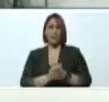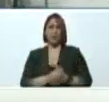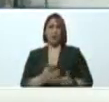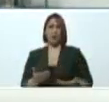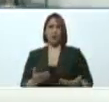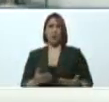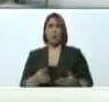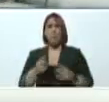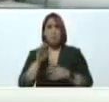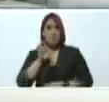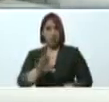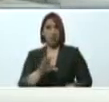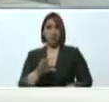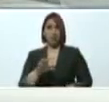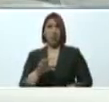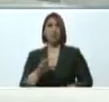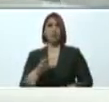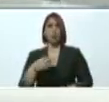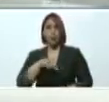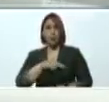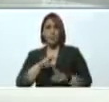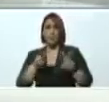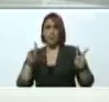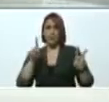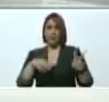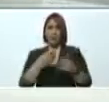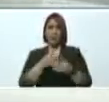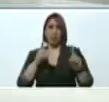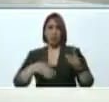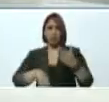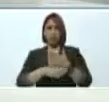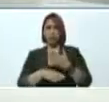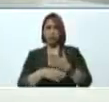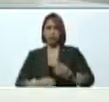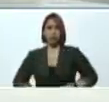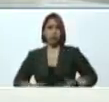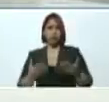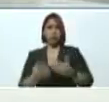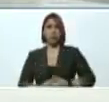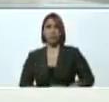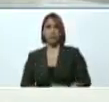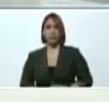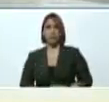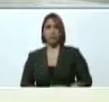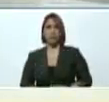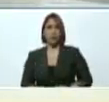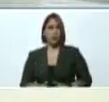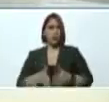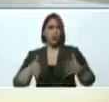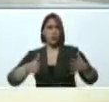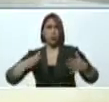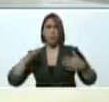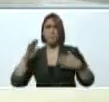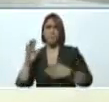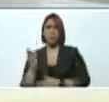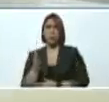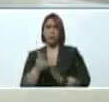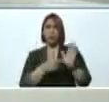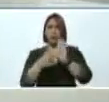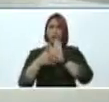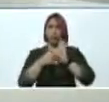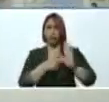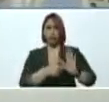y de nuestra democracia le vamos a dar una inmensa lección de